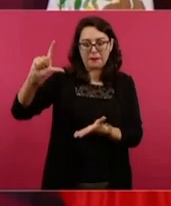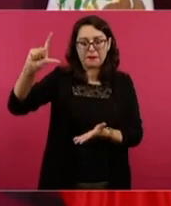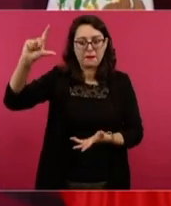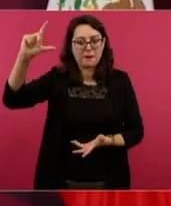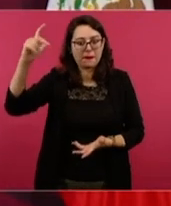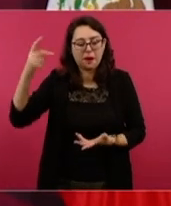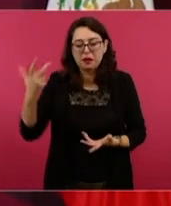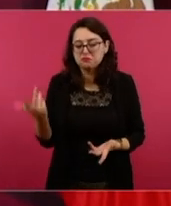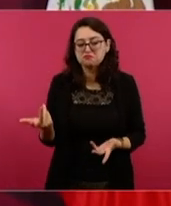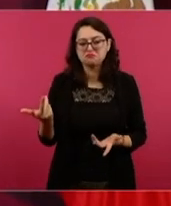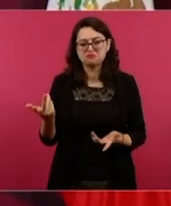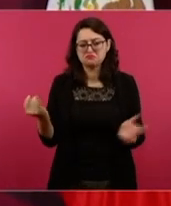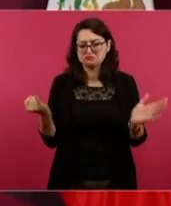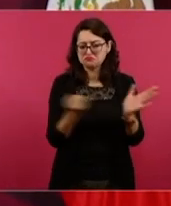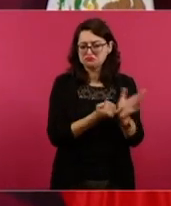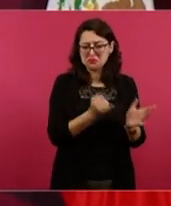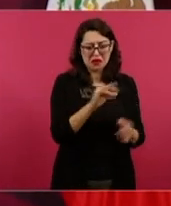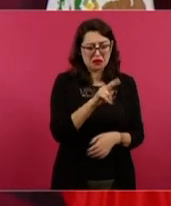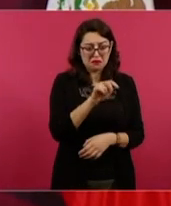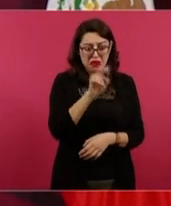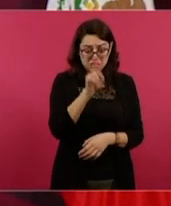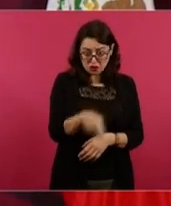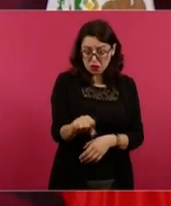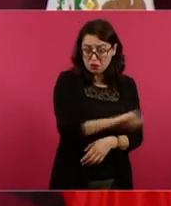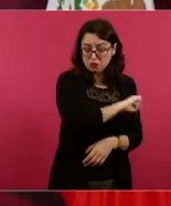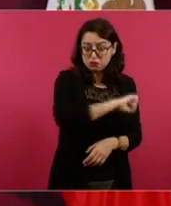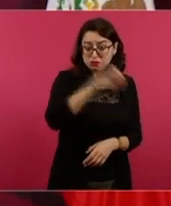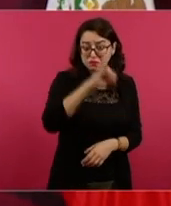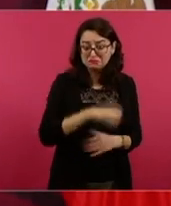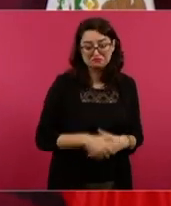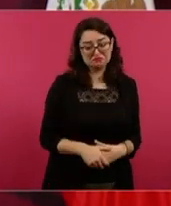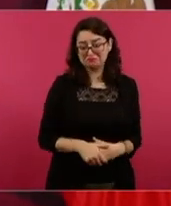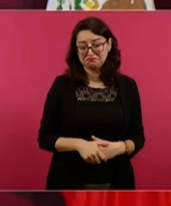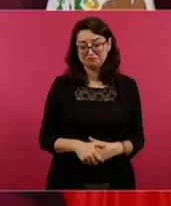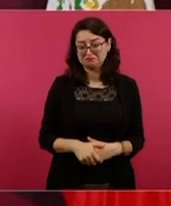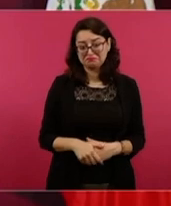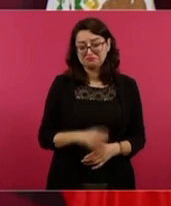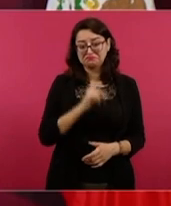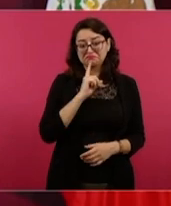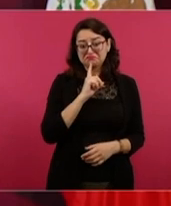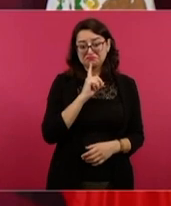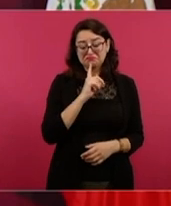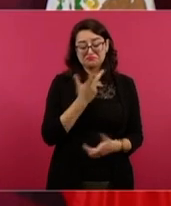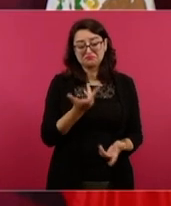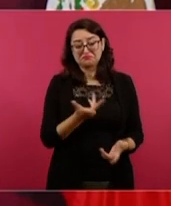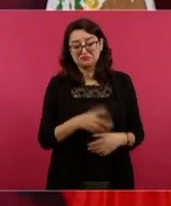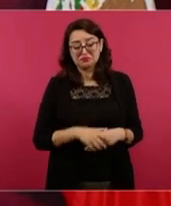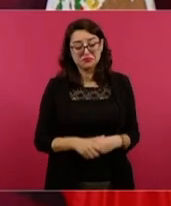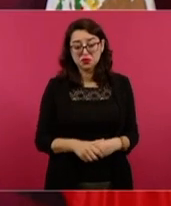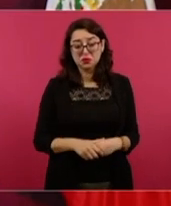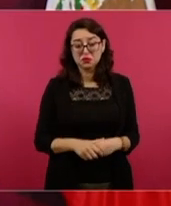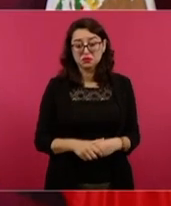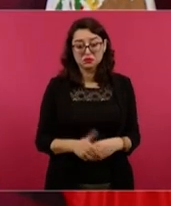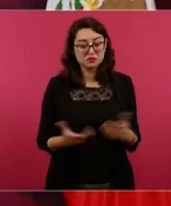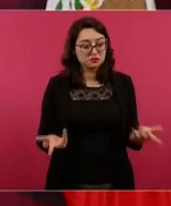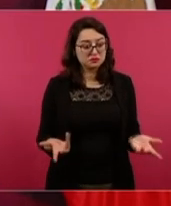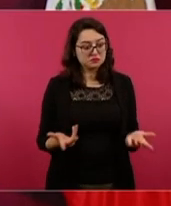y ahí está cómo ha venido